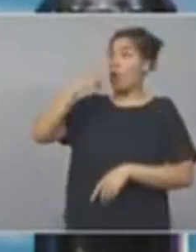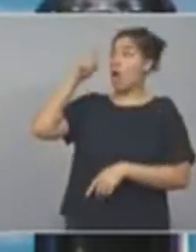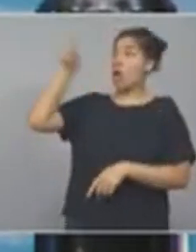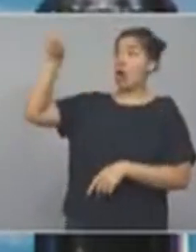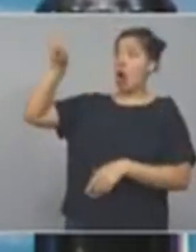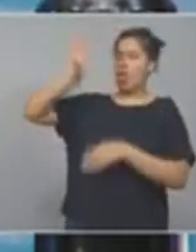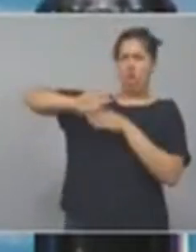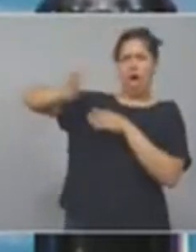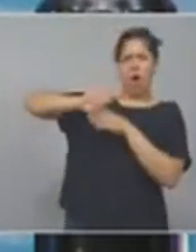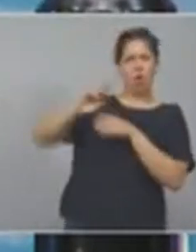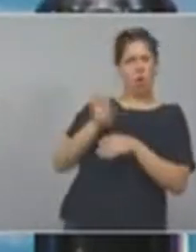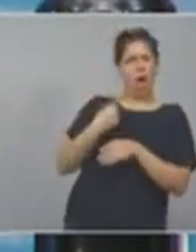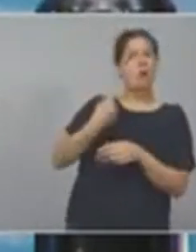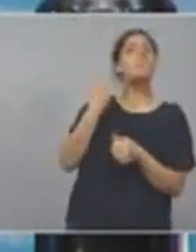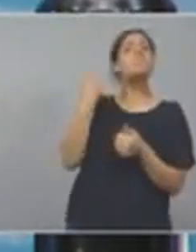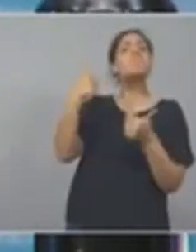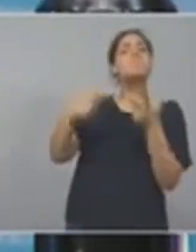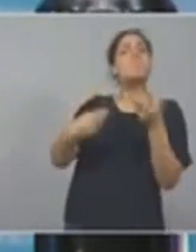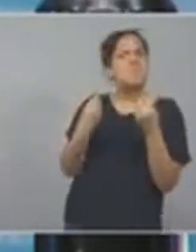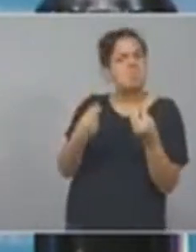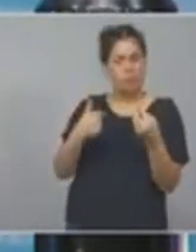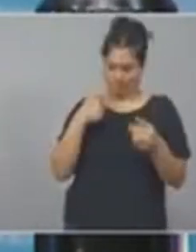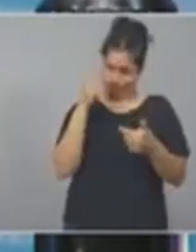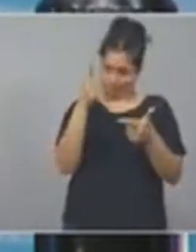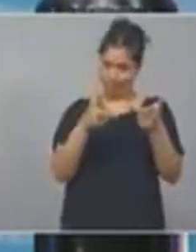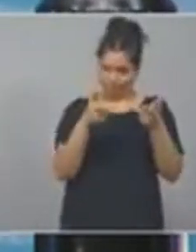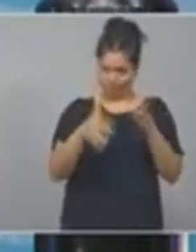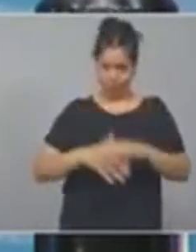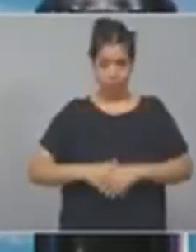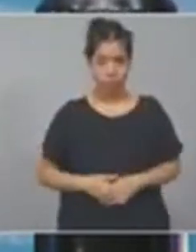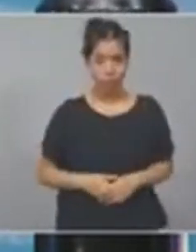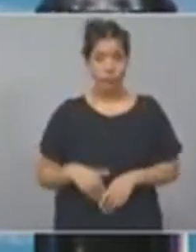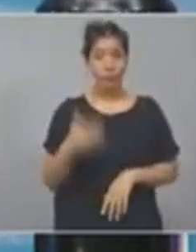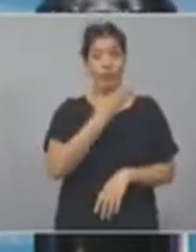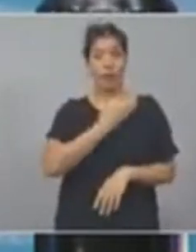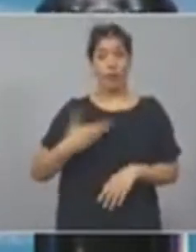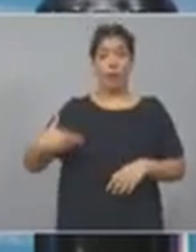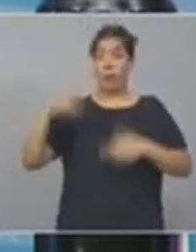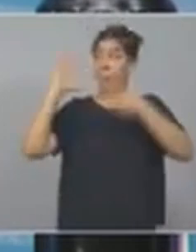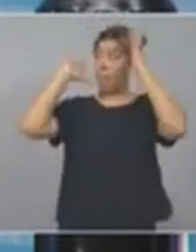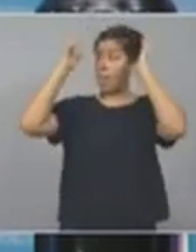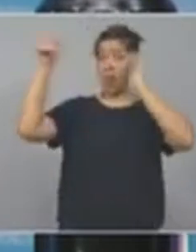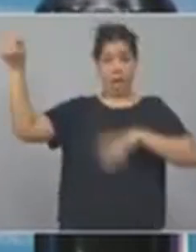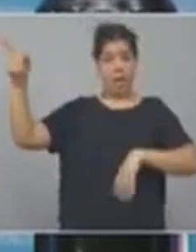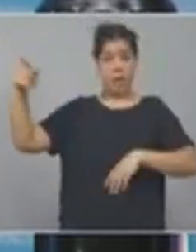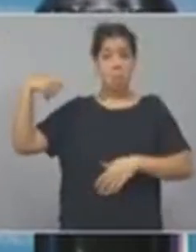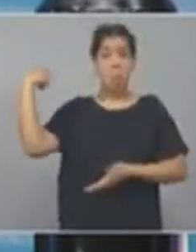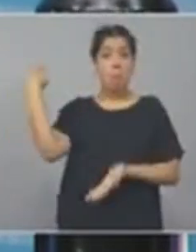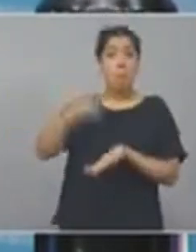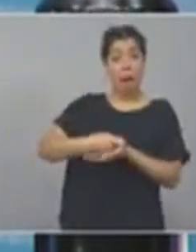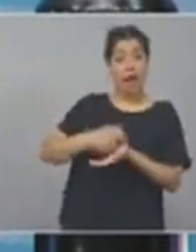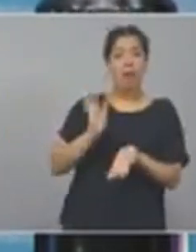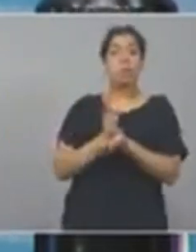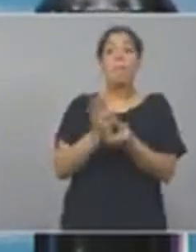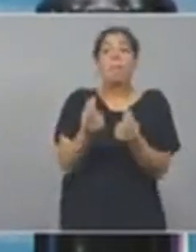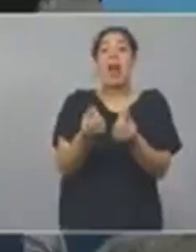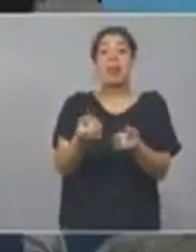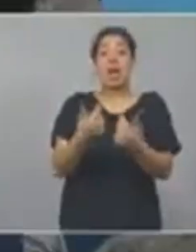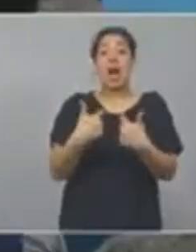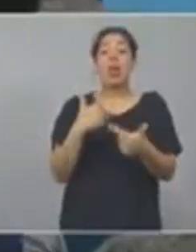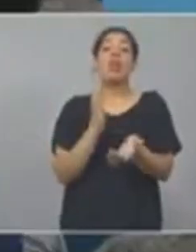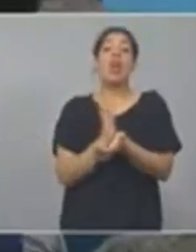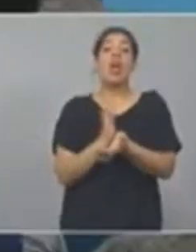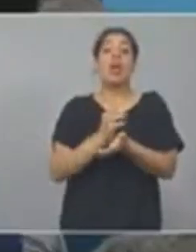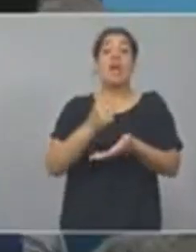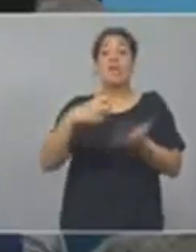Aires. No ha pagado mi ley la compensación del consenso fiscal. Estas deudas son, Bati, al